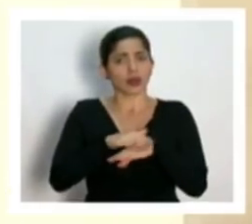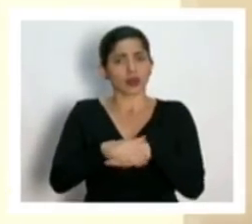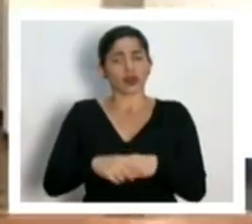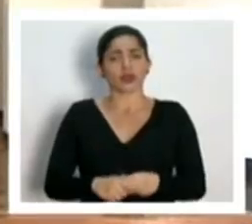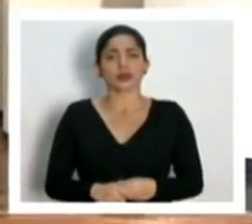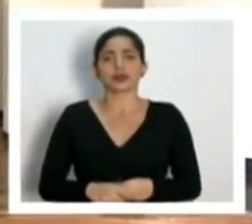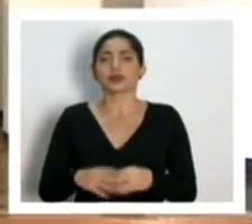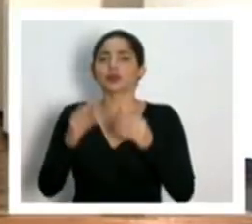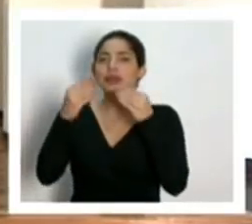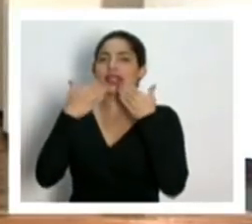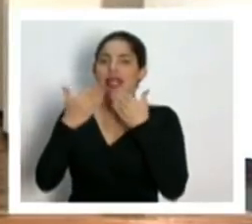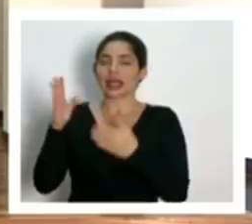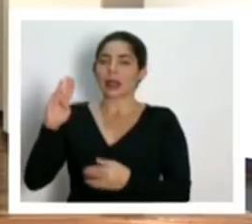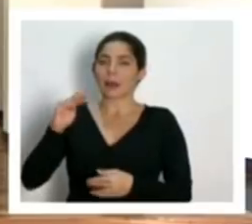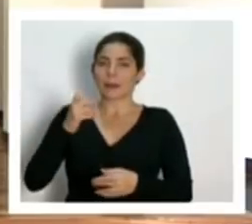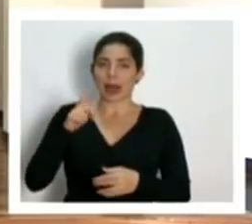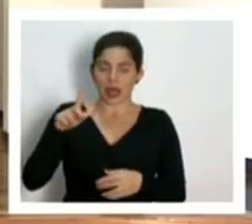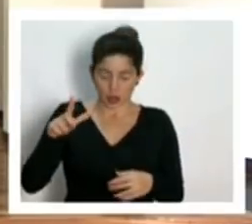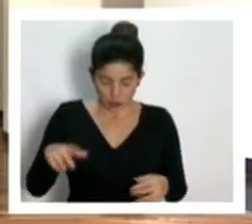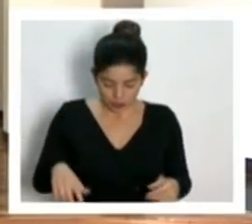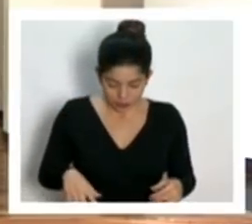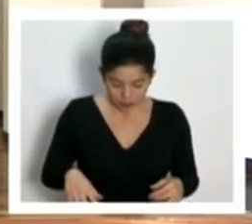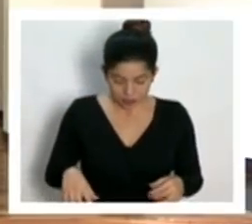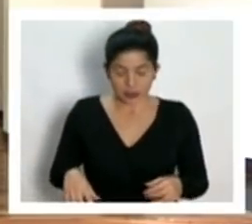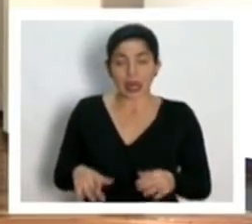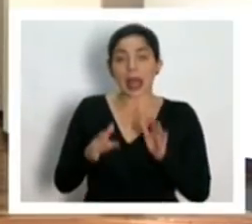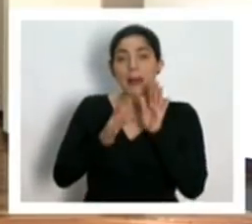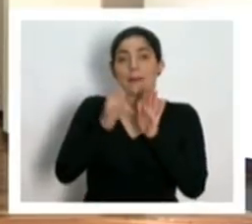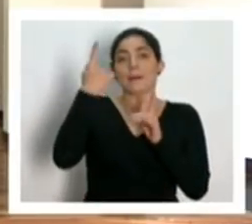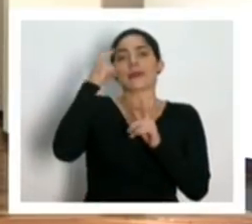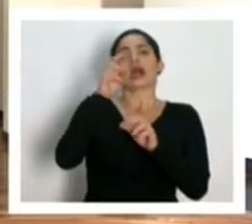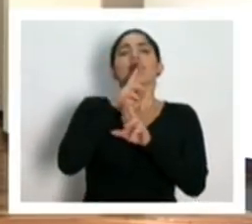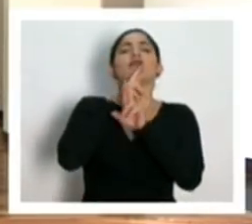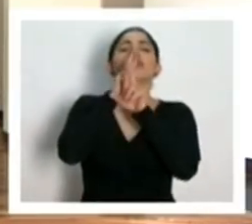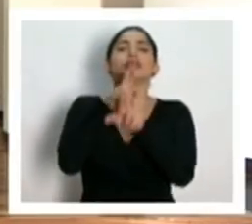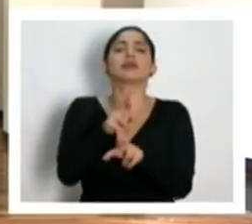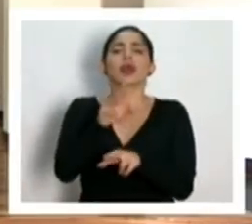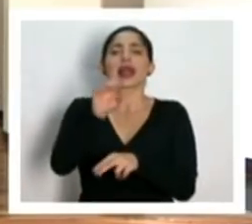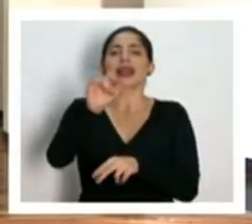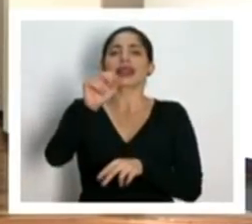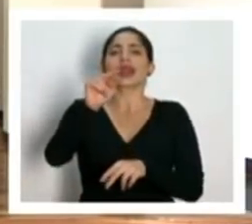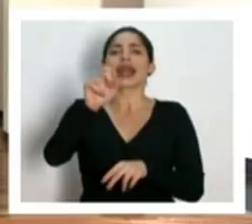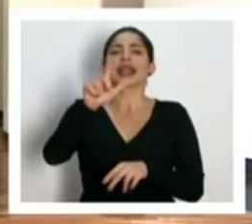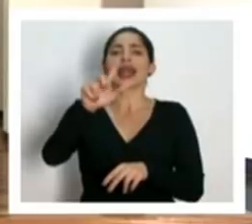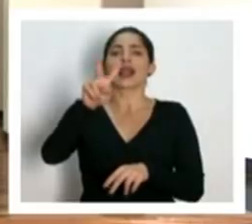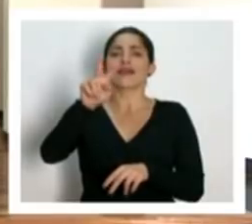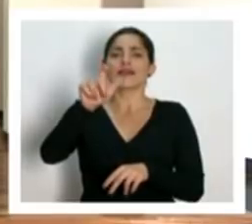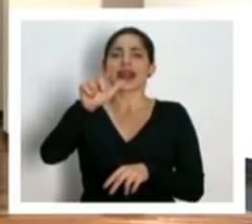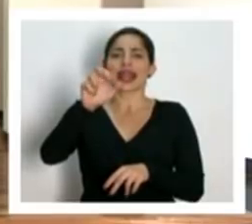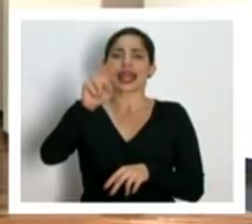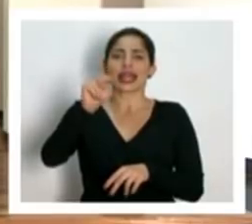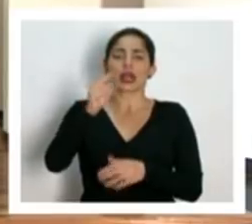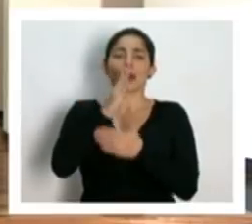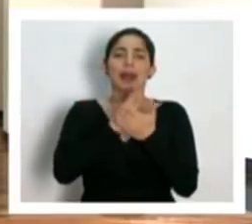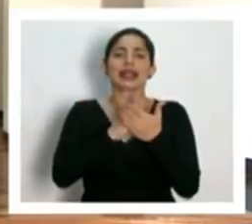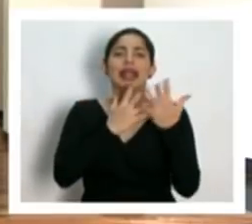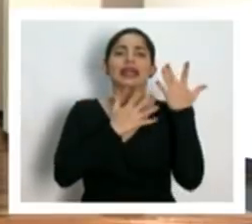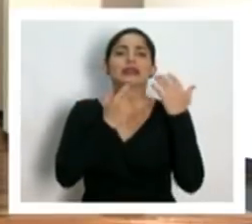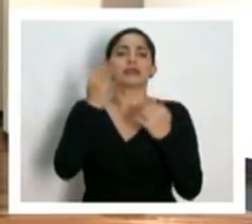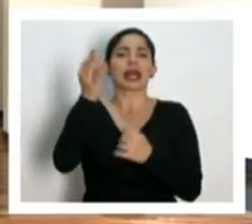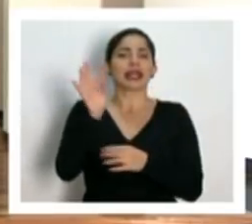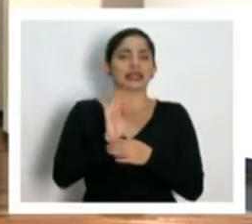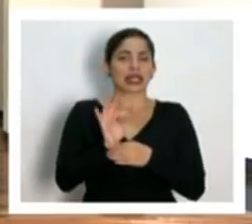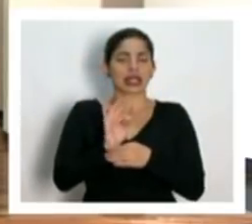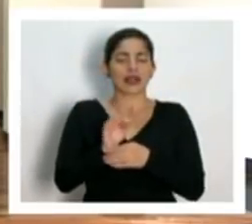muchas gracias don Michael aprovecho para también responder a Daniel Valerín de Esperanza TV que